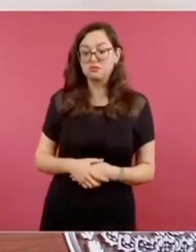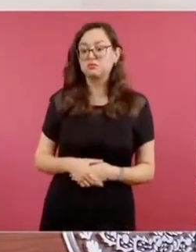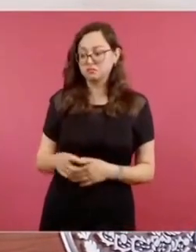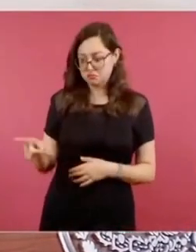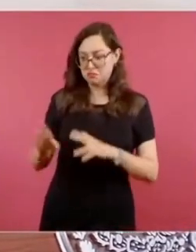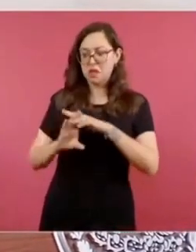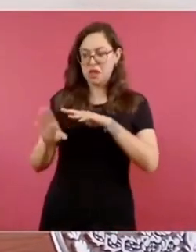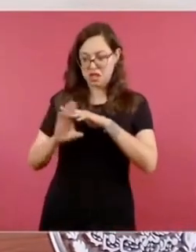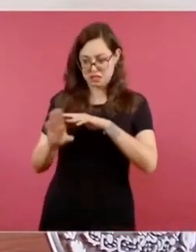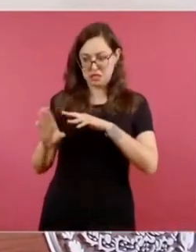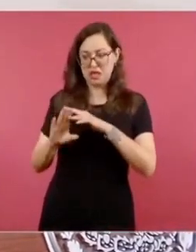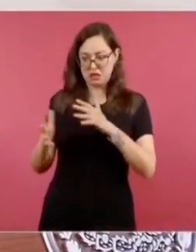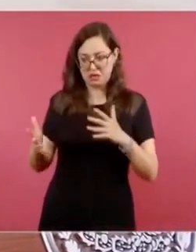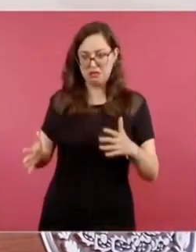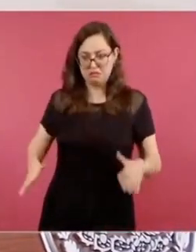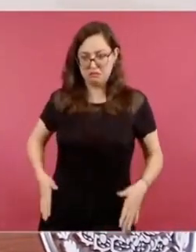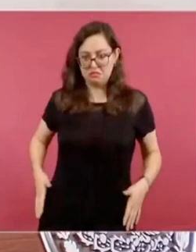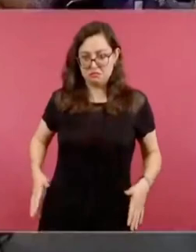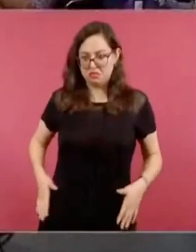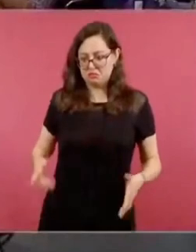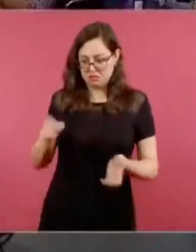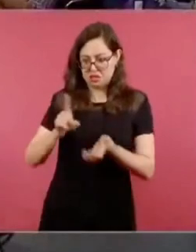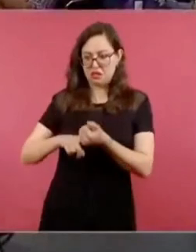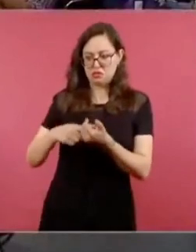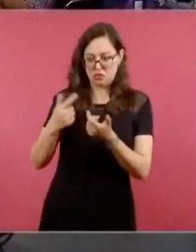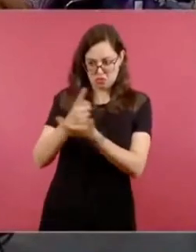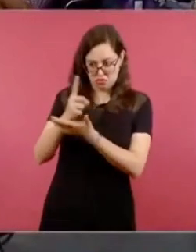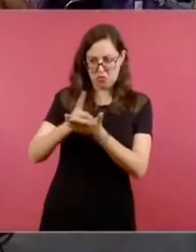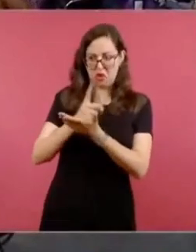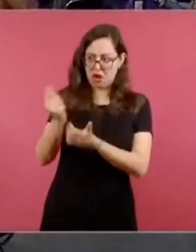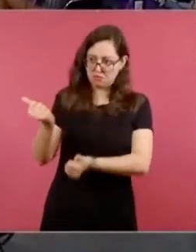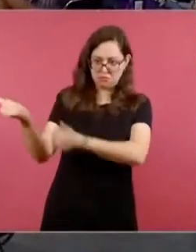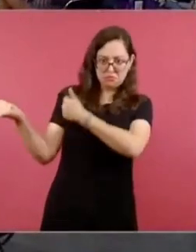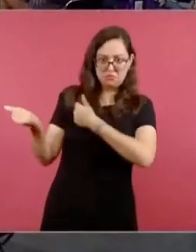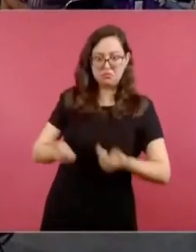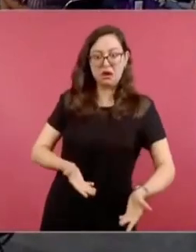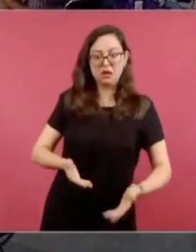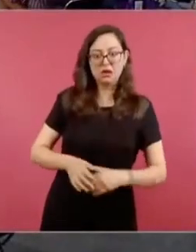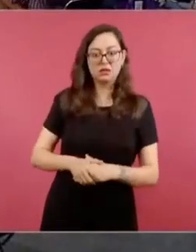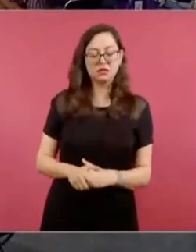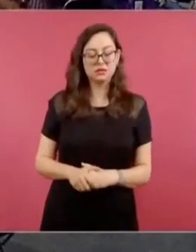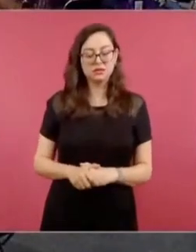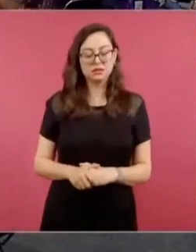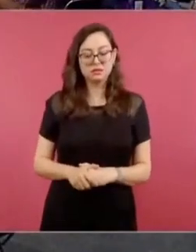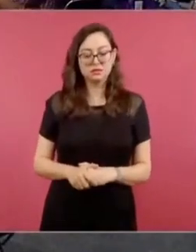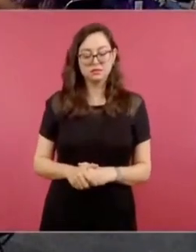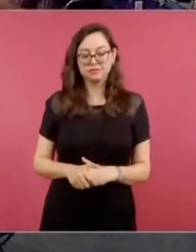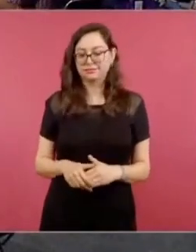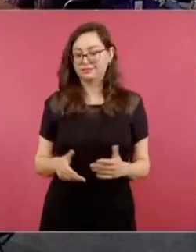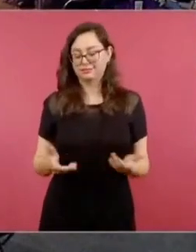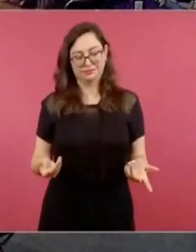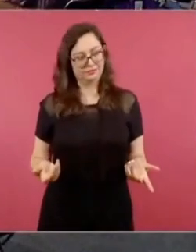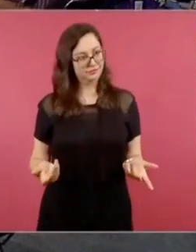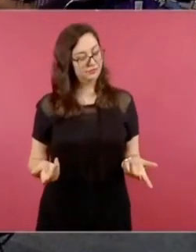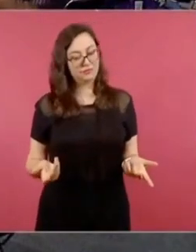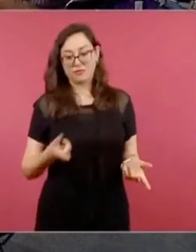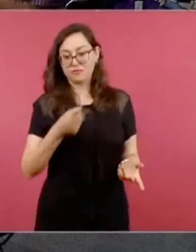son los migrantes, cuando todos sabemos